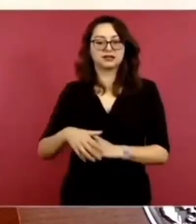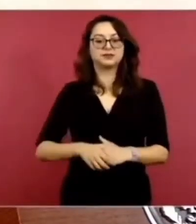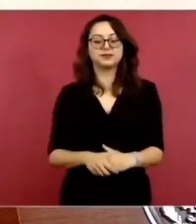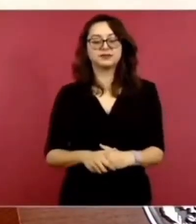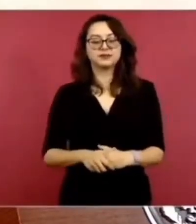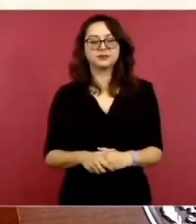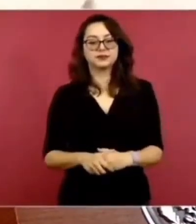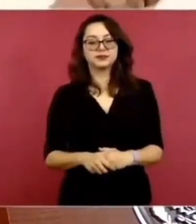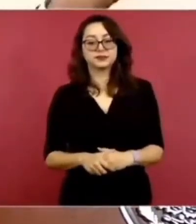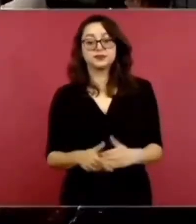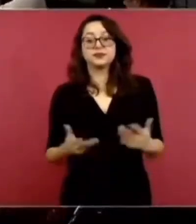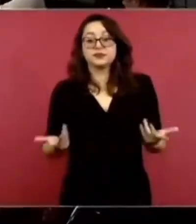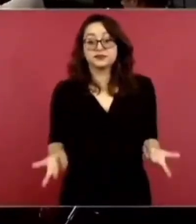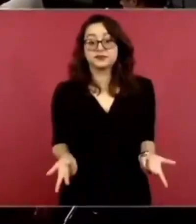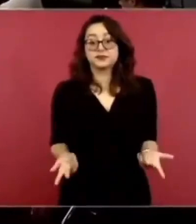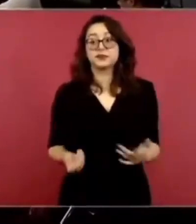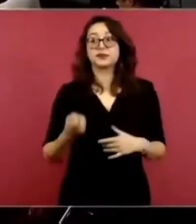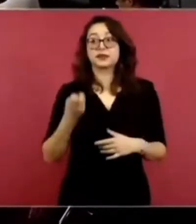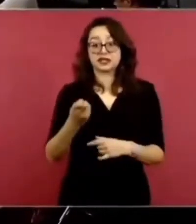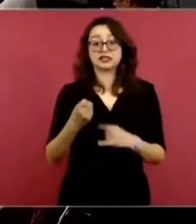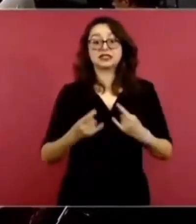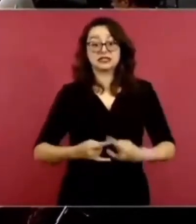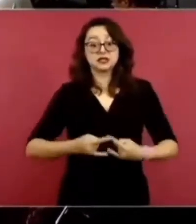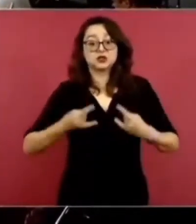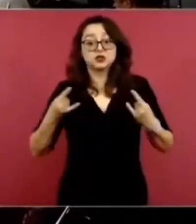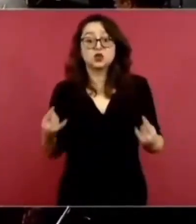entonces ese es el origen